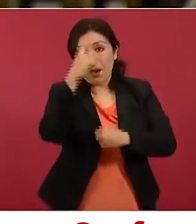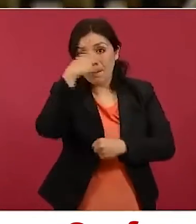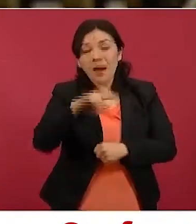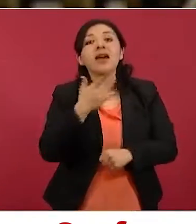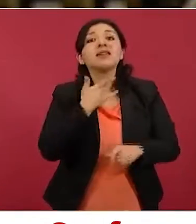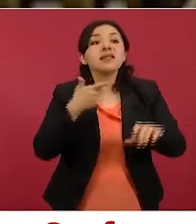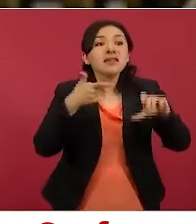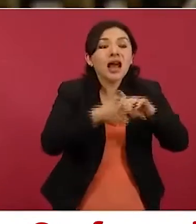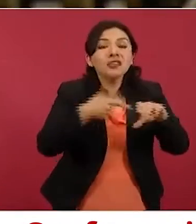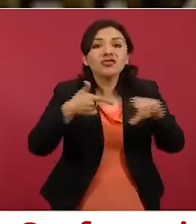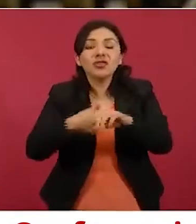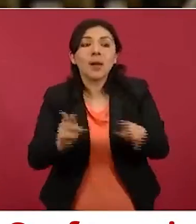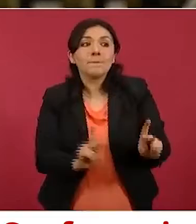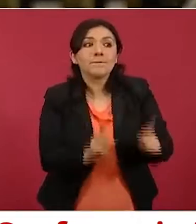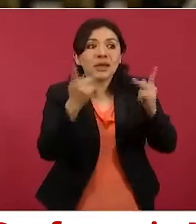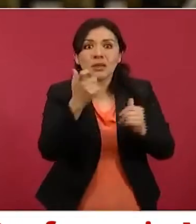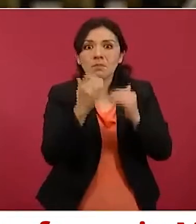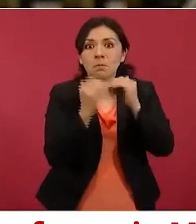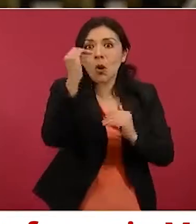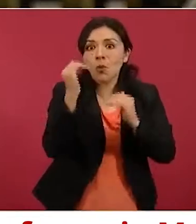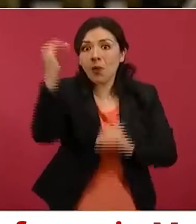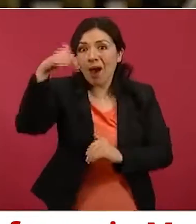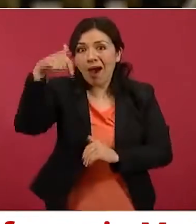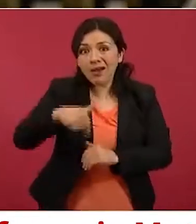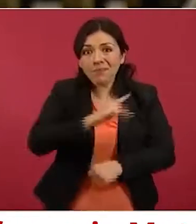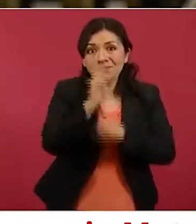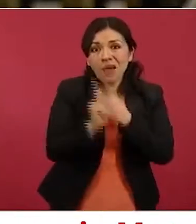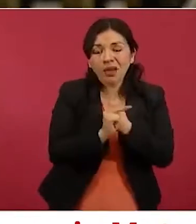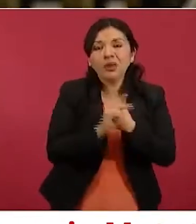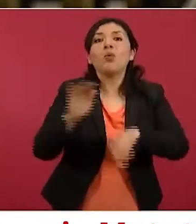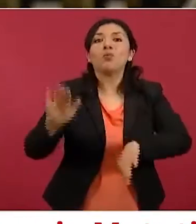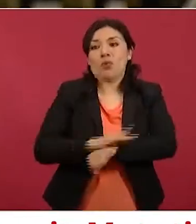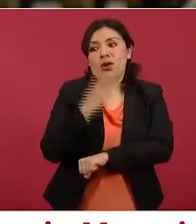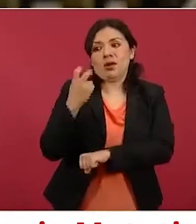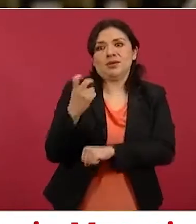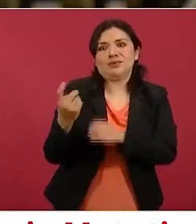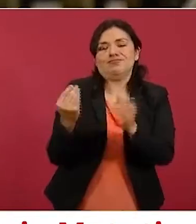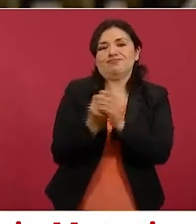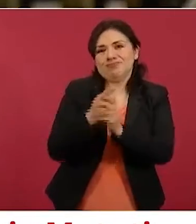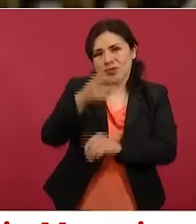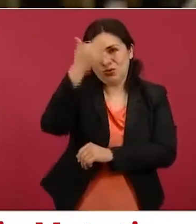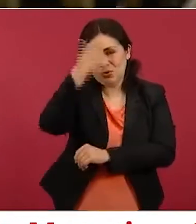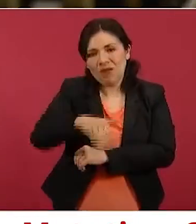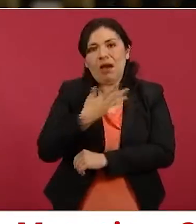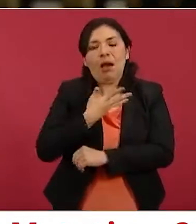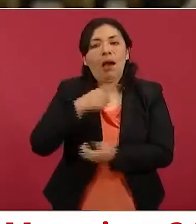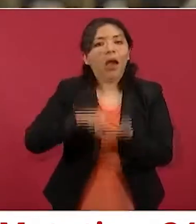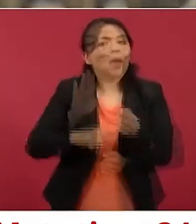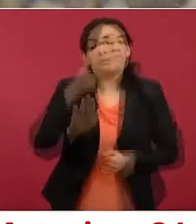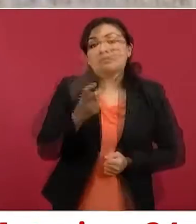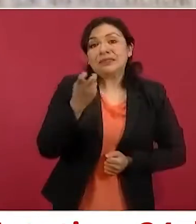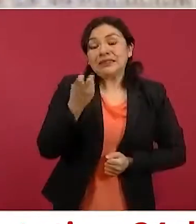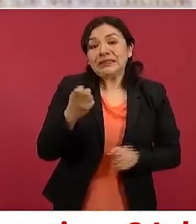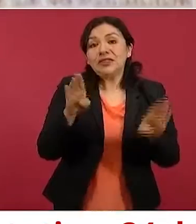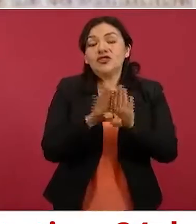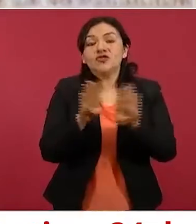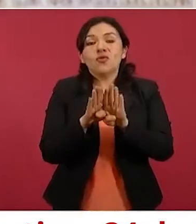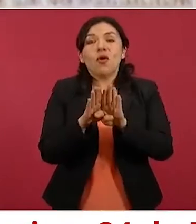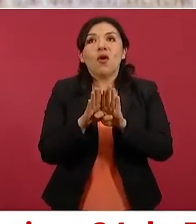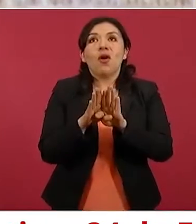en los que se expenden las gasolinas en nuestro país, puesto que este elemento, como usted lo sabe, está al principio de todas las cadenas de valor.